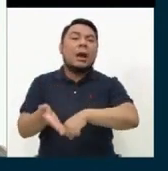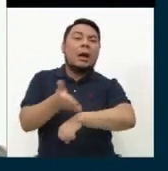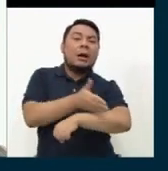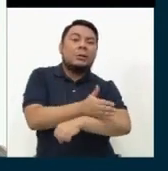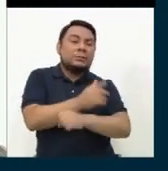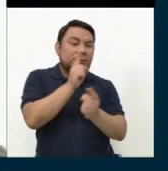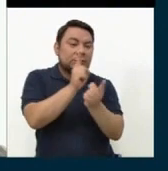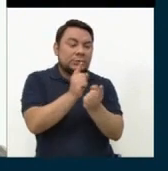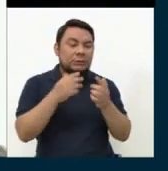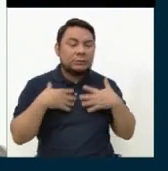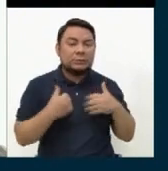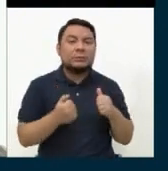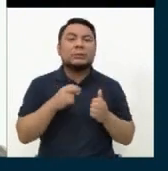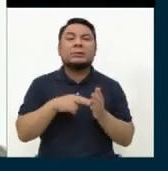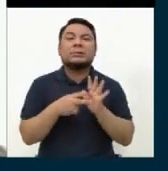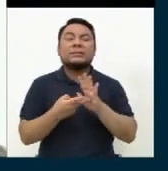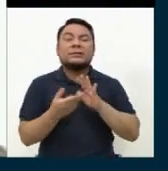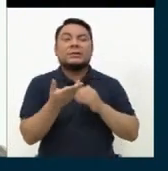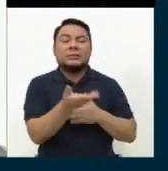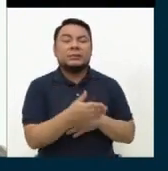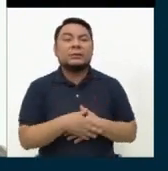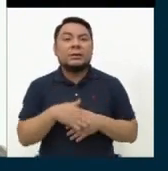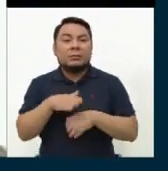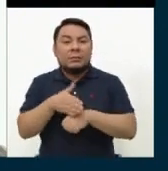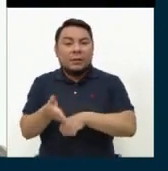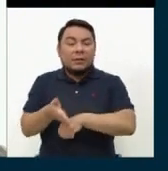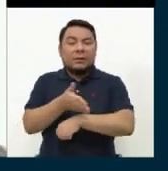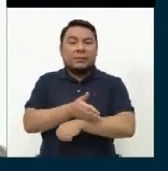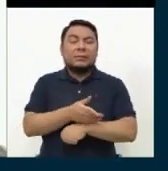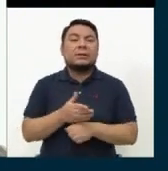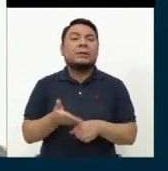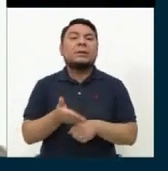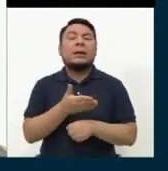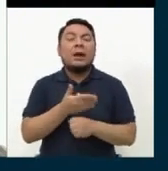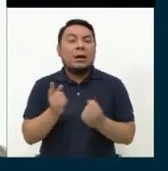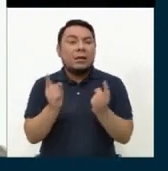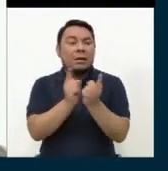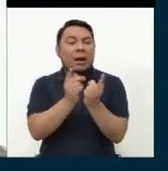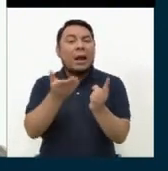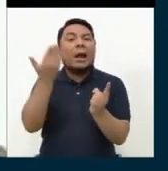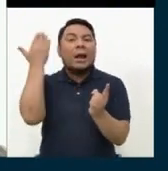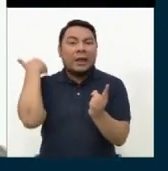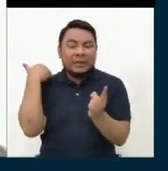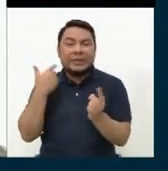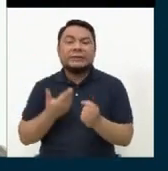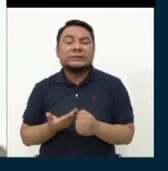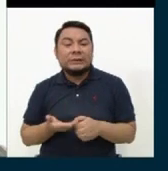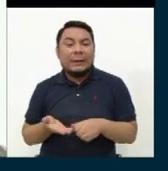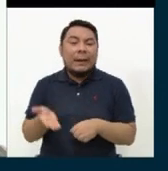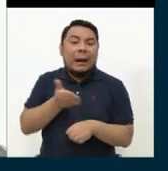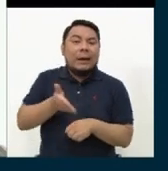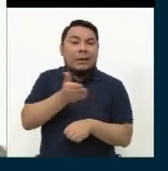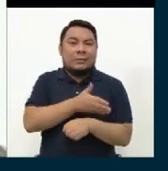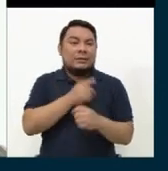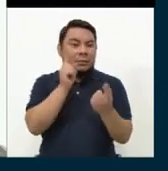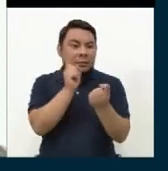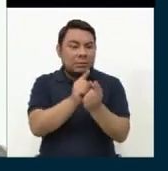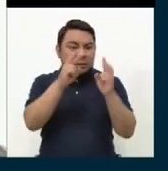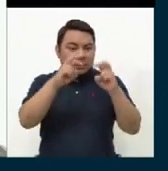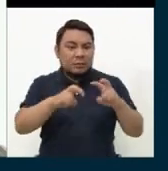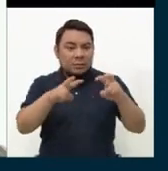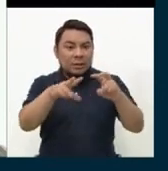quiere decir esto? Que se tiene que ver la prevención antes que la cura o tratamiento. Y esto se va a dar